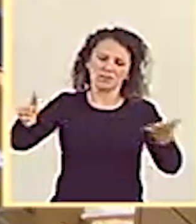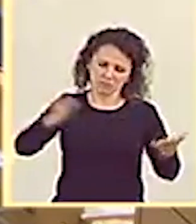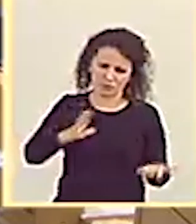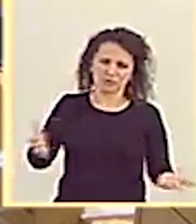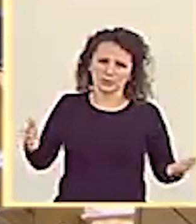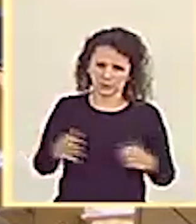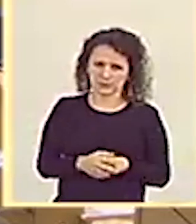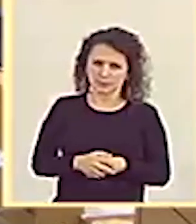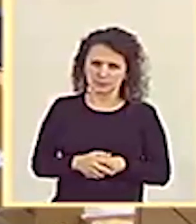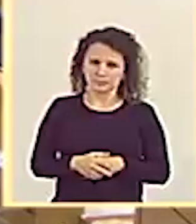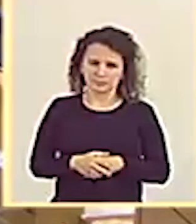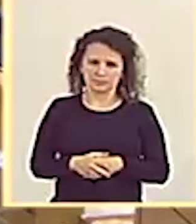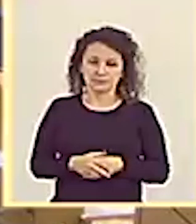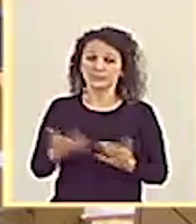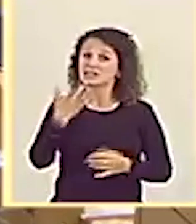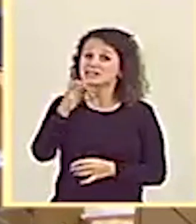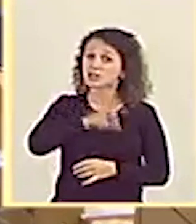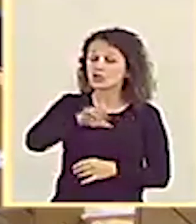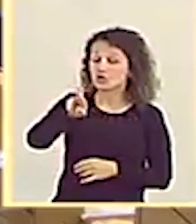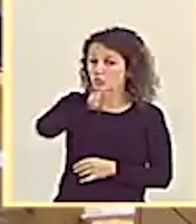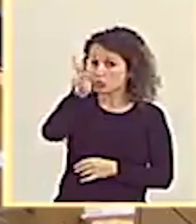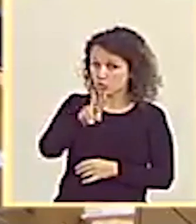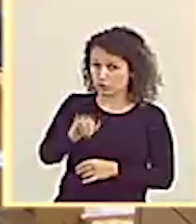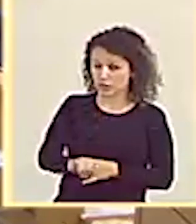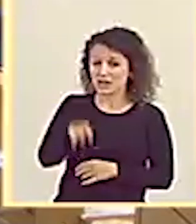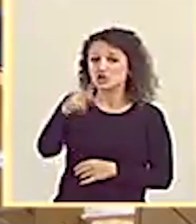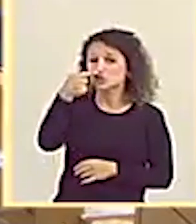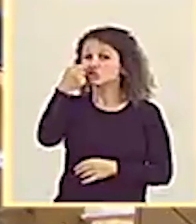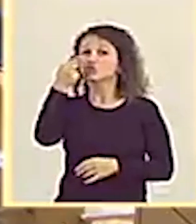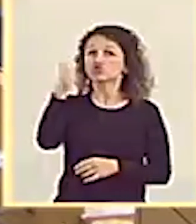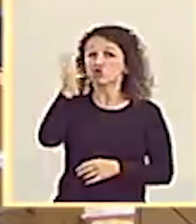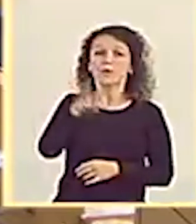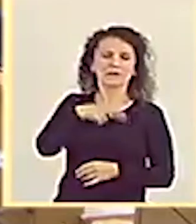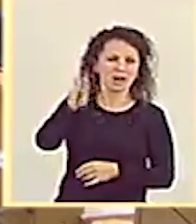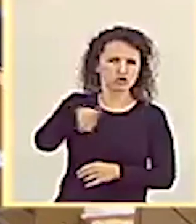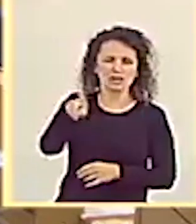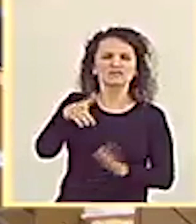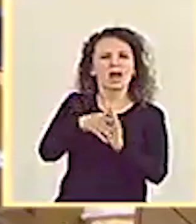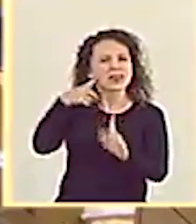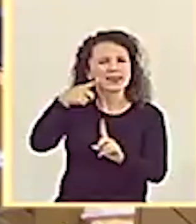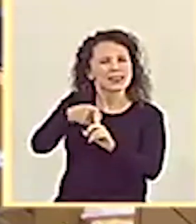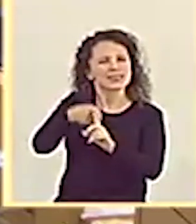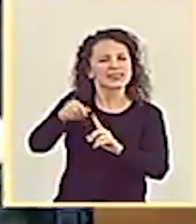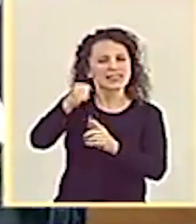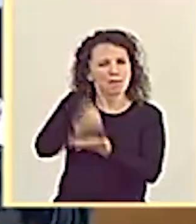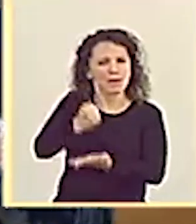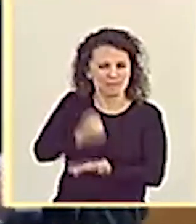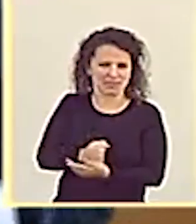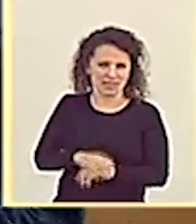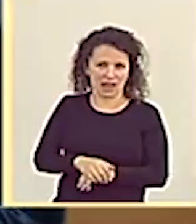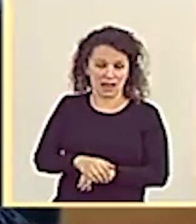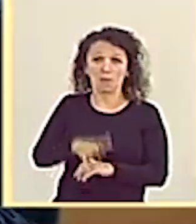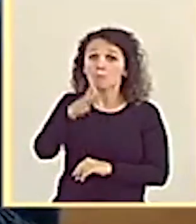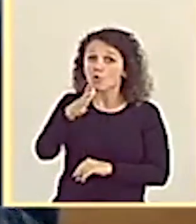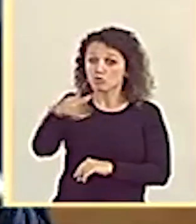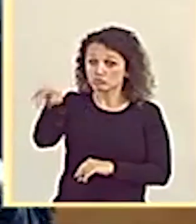Y esto, señor Luz, no es soberbia, es vehemencia. Ustedes han fabricado una campaña institucional